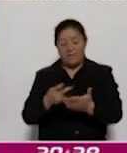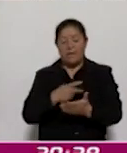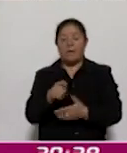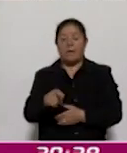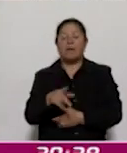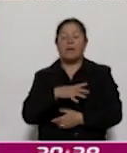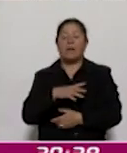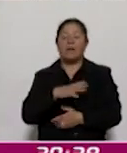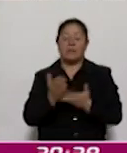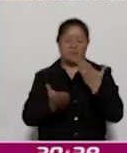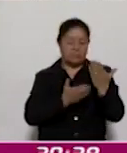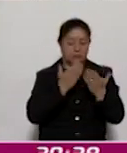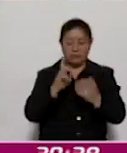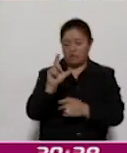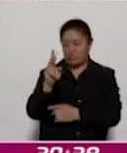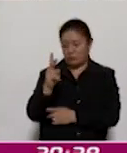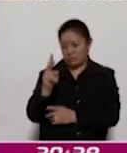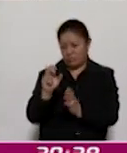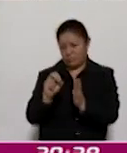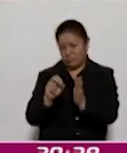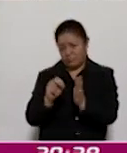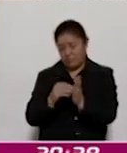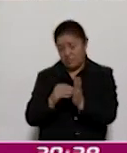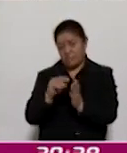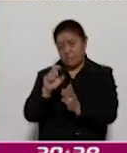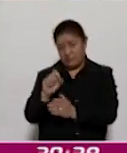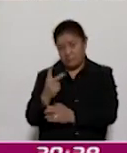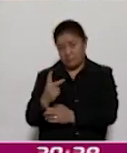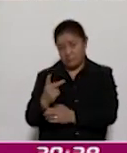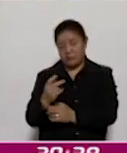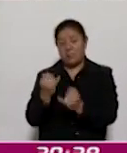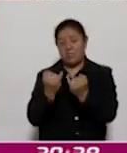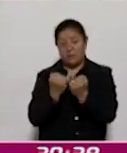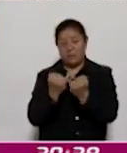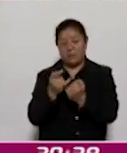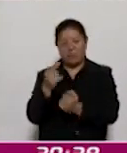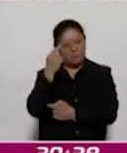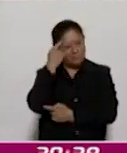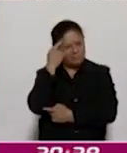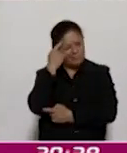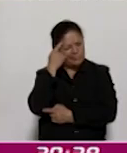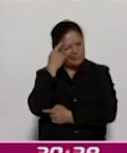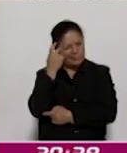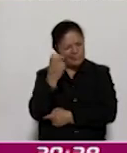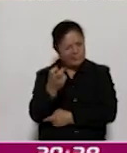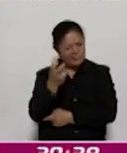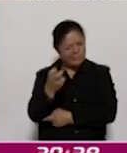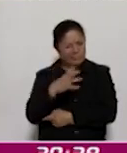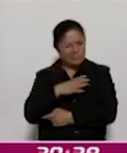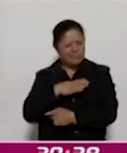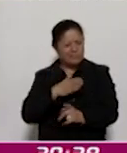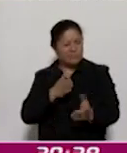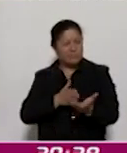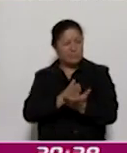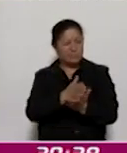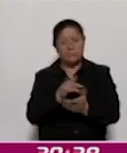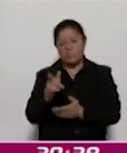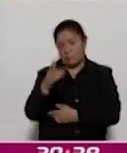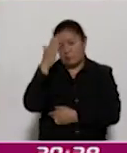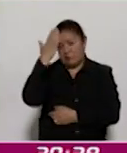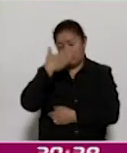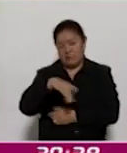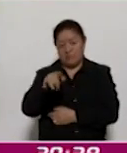2022, pero también reflexionar estos ejes transversales, Celeste, que tú conoces, en los campos de